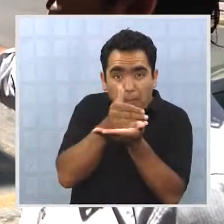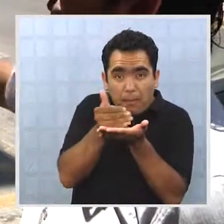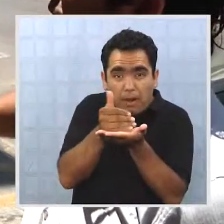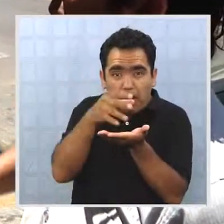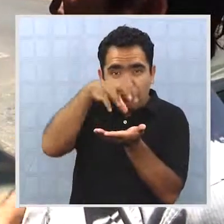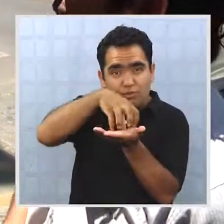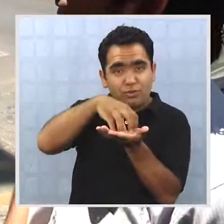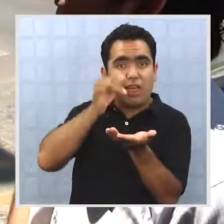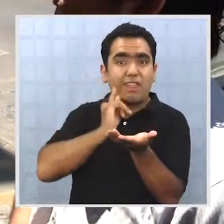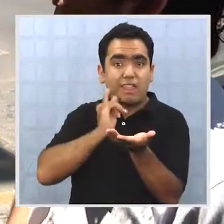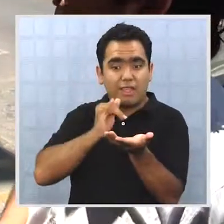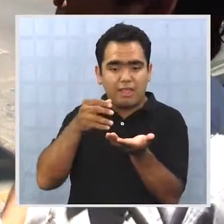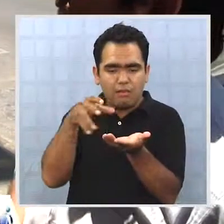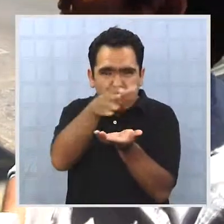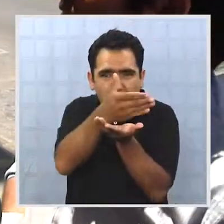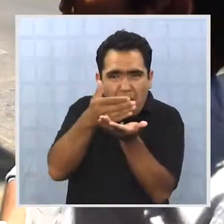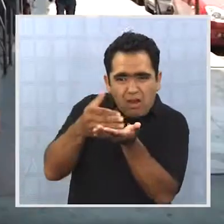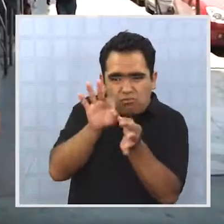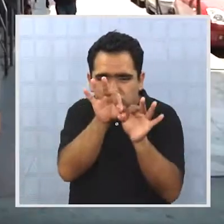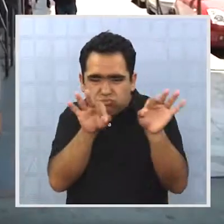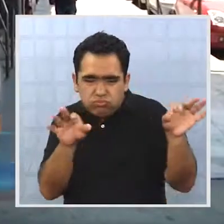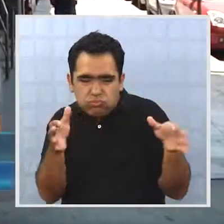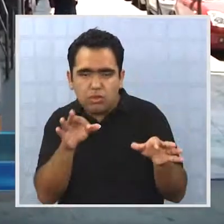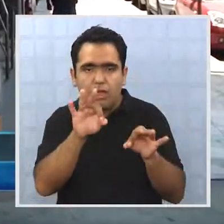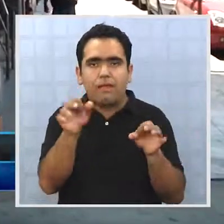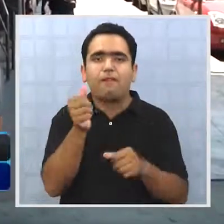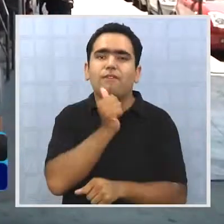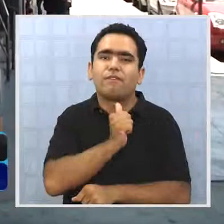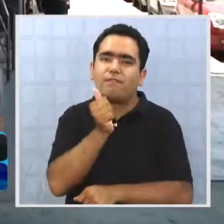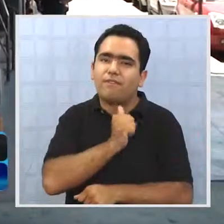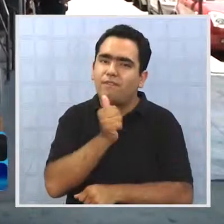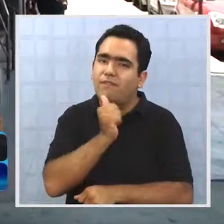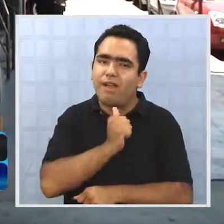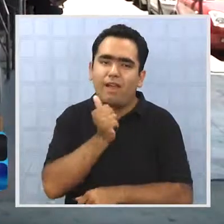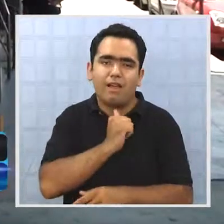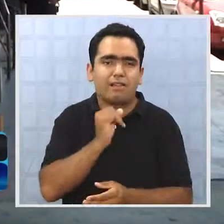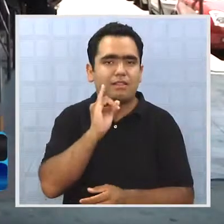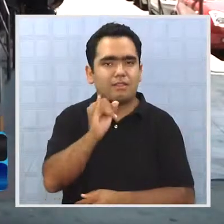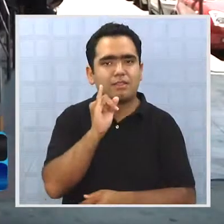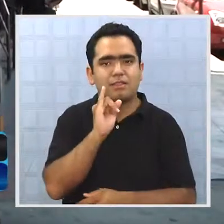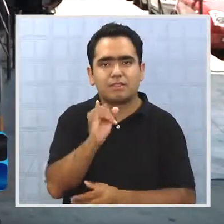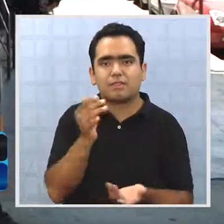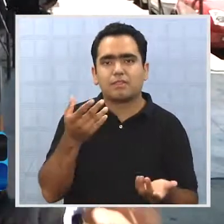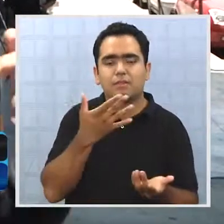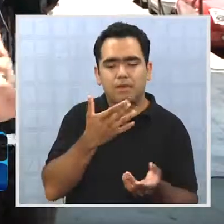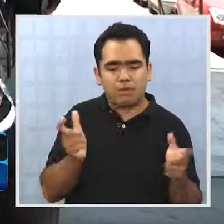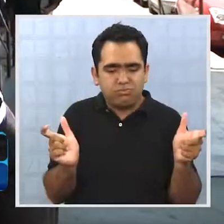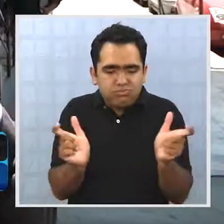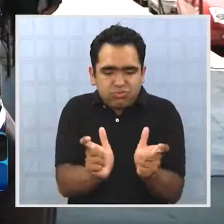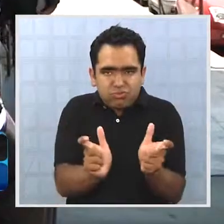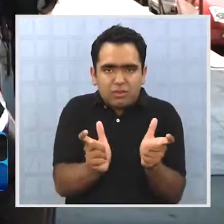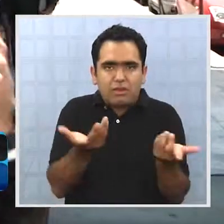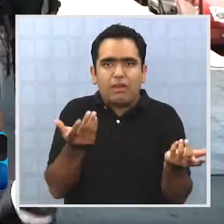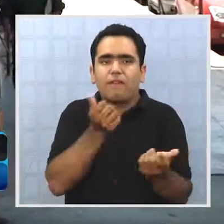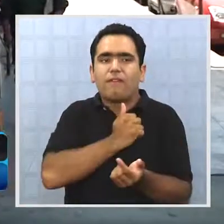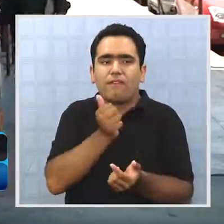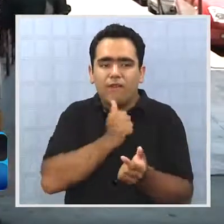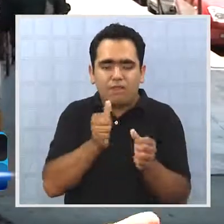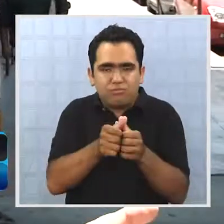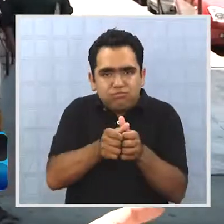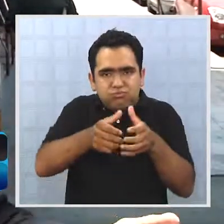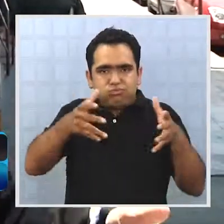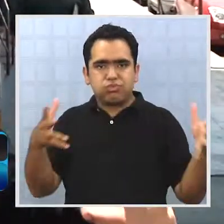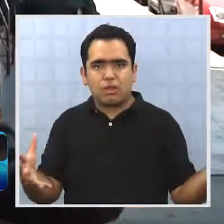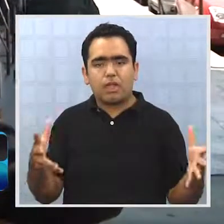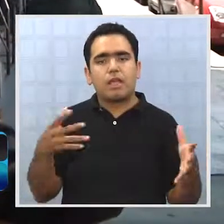regulador, que no se ha modificado hace 20 años. Por eso hace falta de que, sobre todo las autoridades, tomen carta